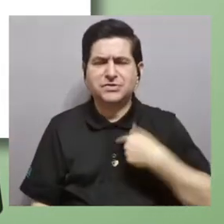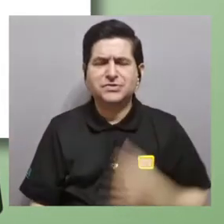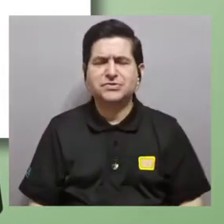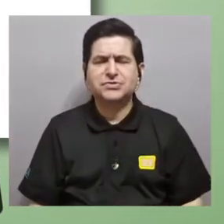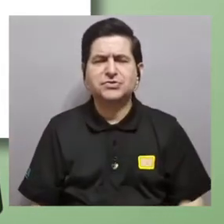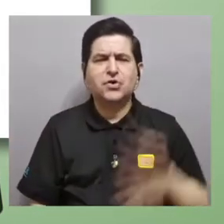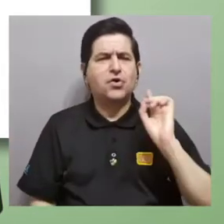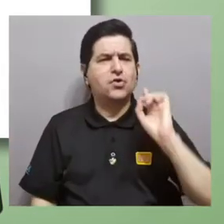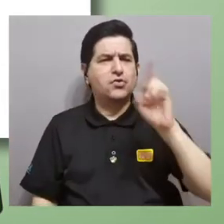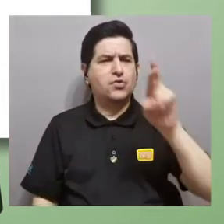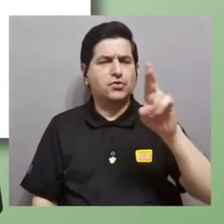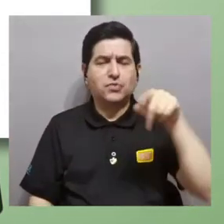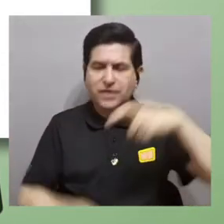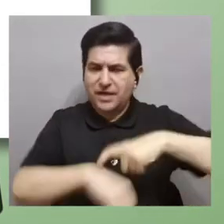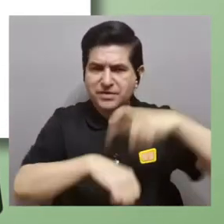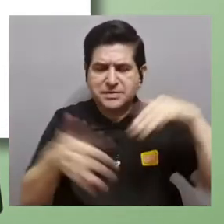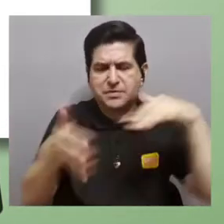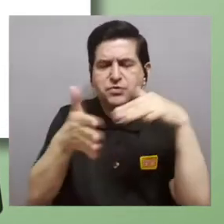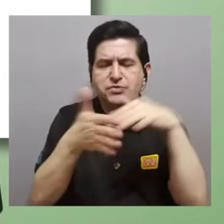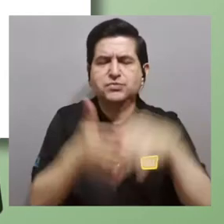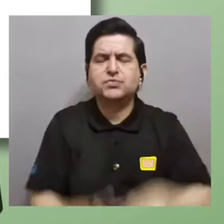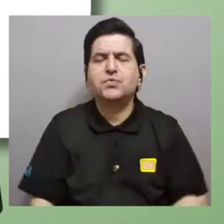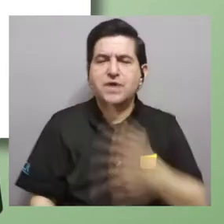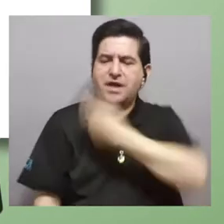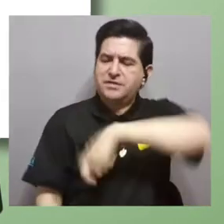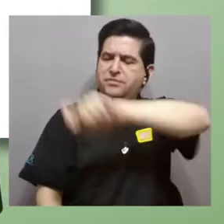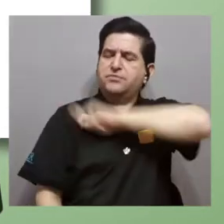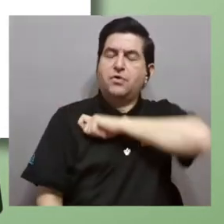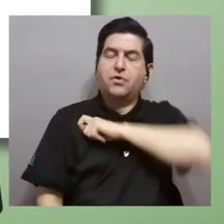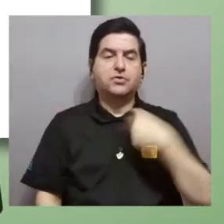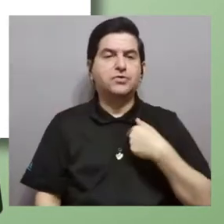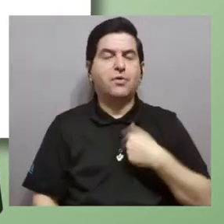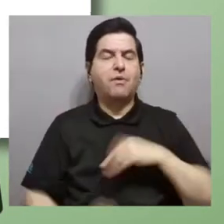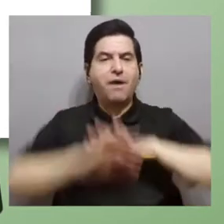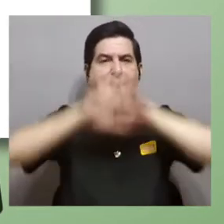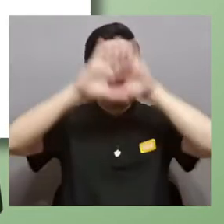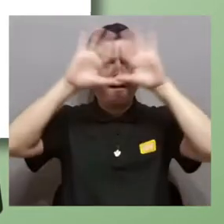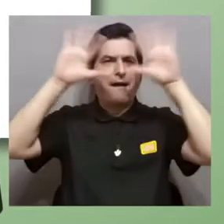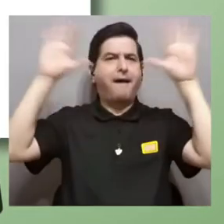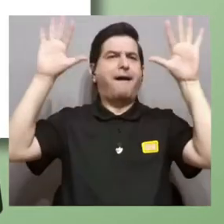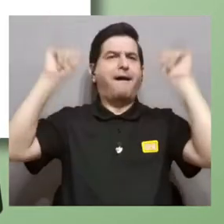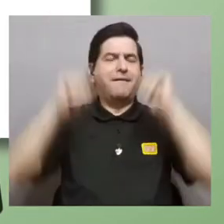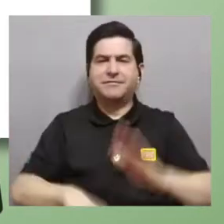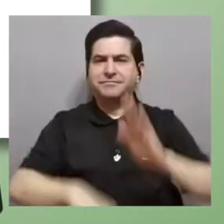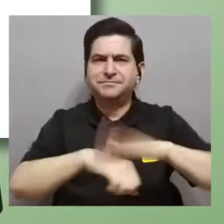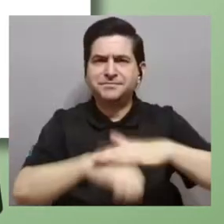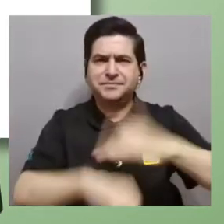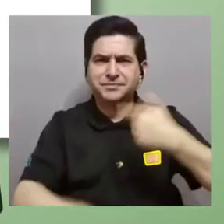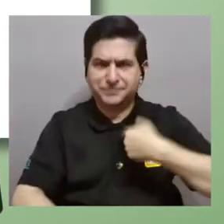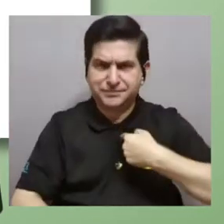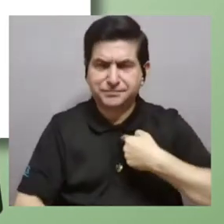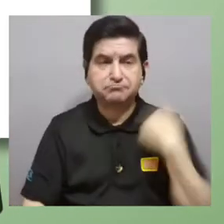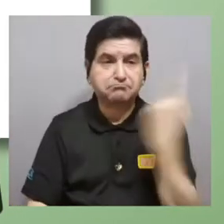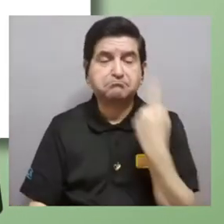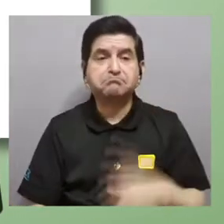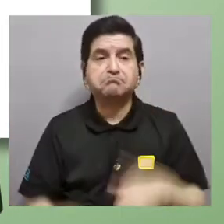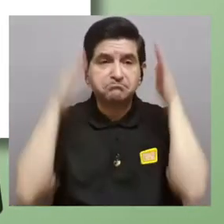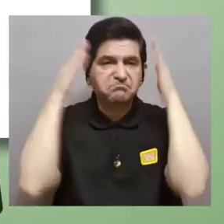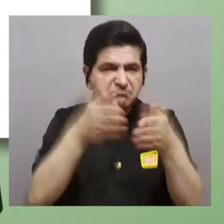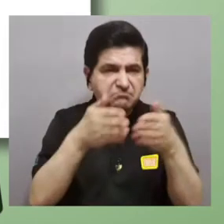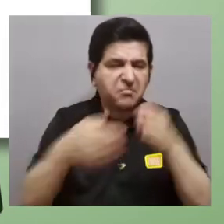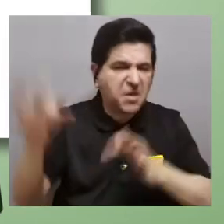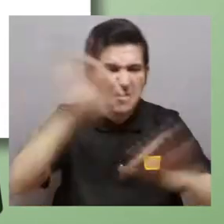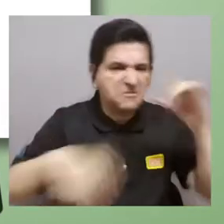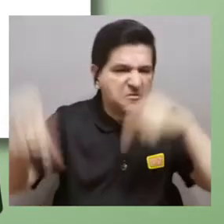vez, estaba haciendo mi doctorado en España, pues me pareció sumamente iluminador. O sea, me permitió tratar, yo